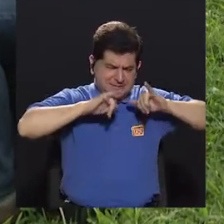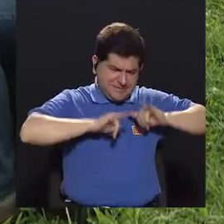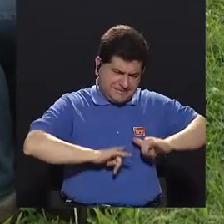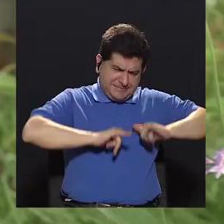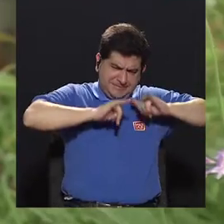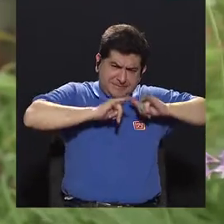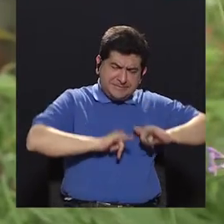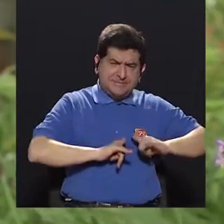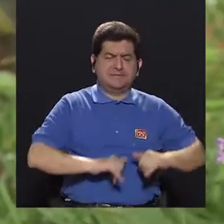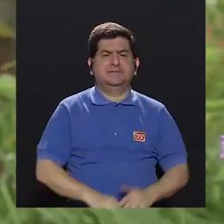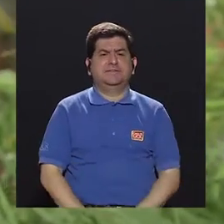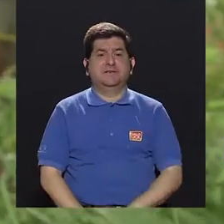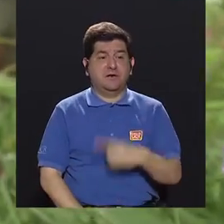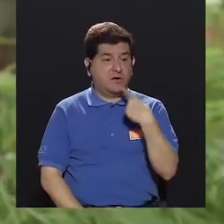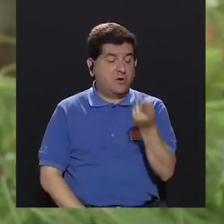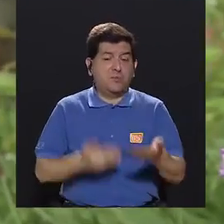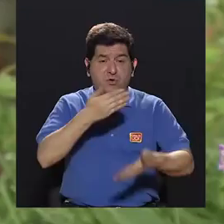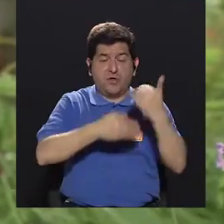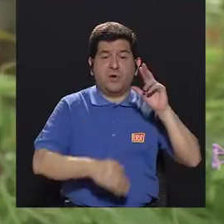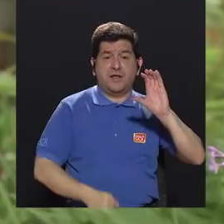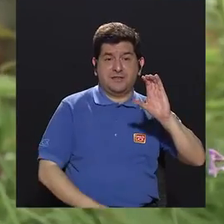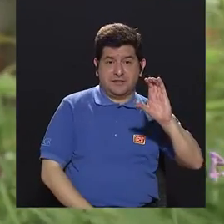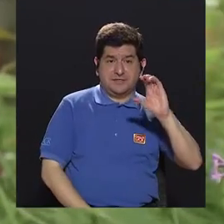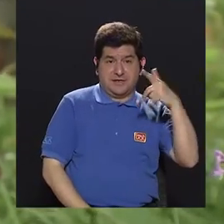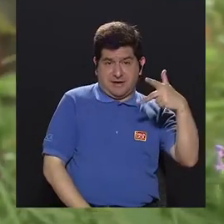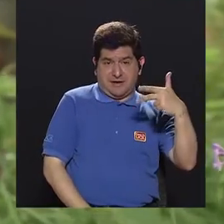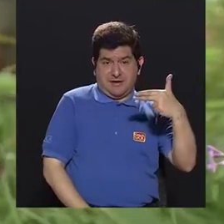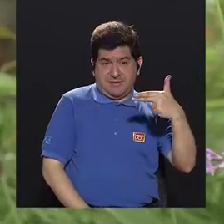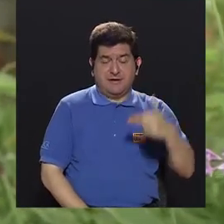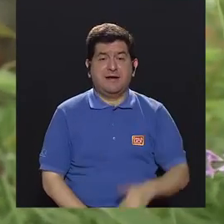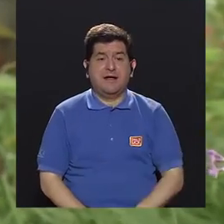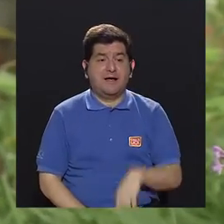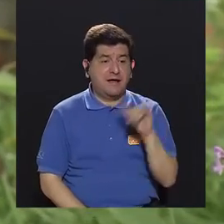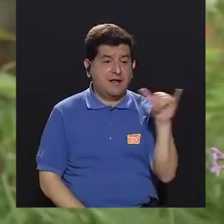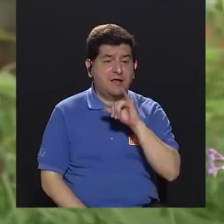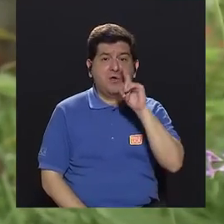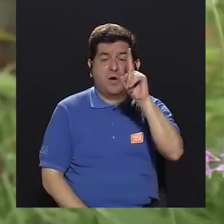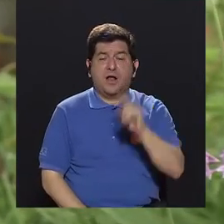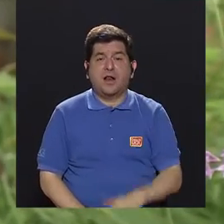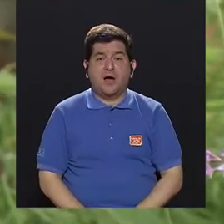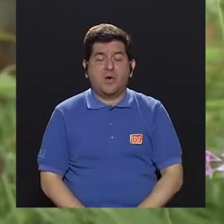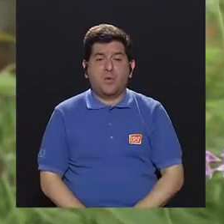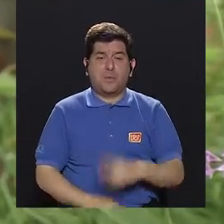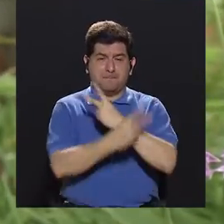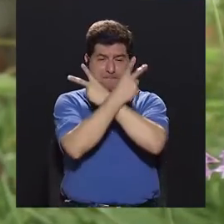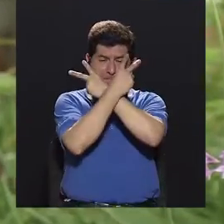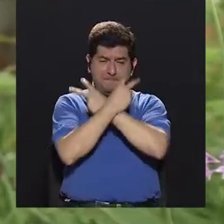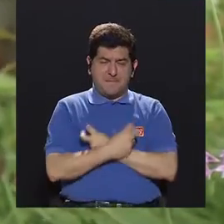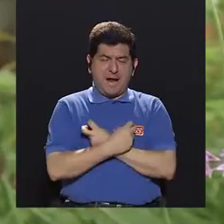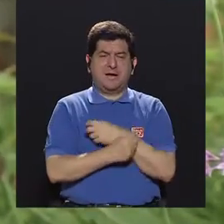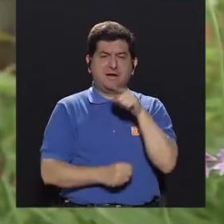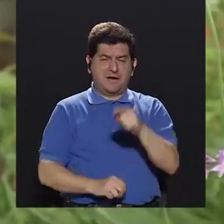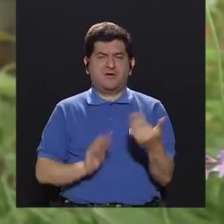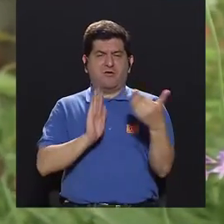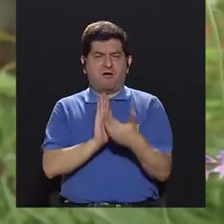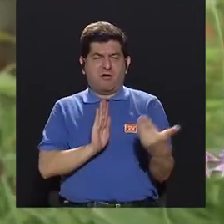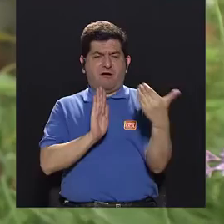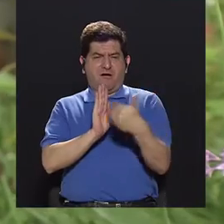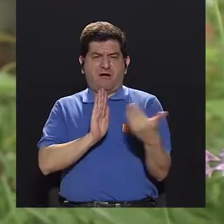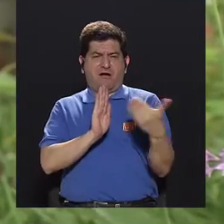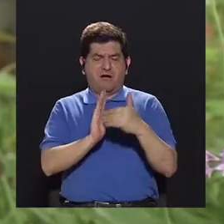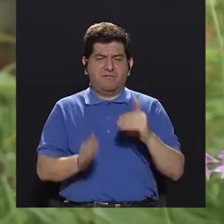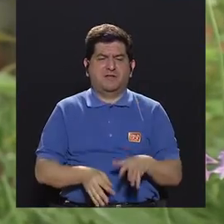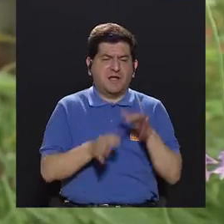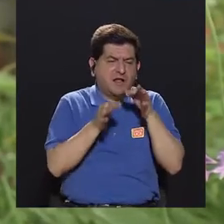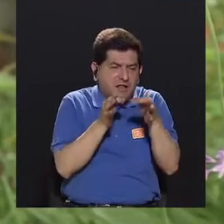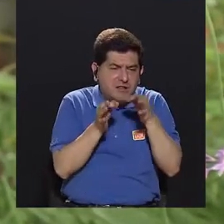guardadas ahí que son, como dijo Carla, pues un veneno guardado ahí, pues que te va a hacer, poco a poco va ir minando cada una